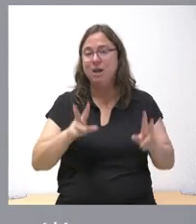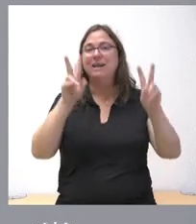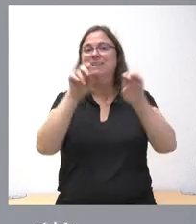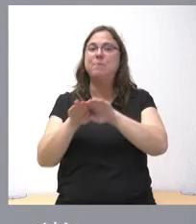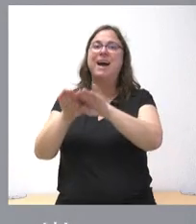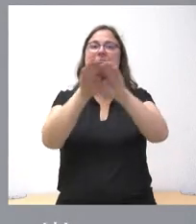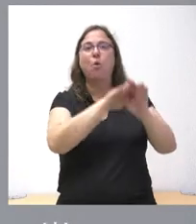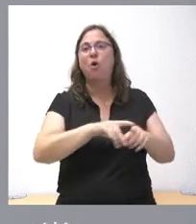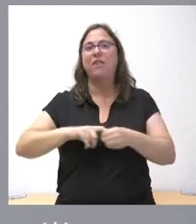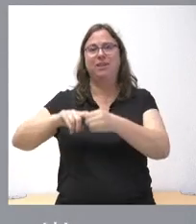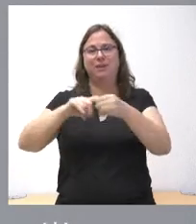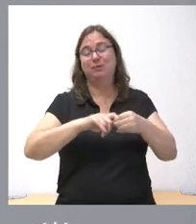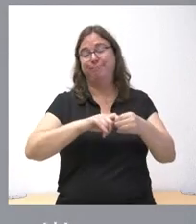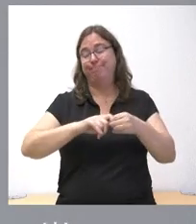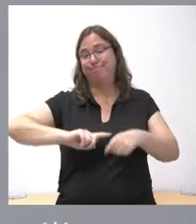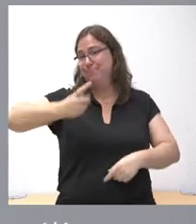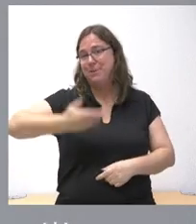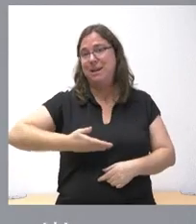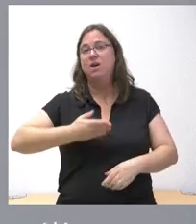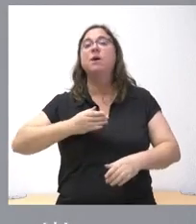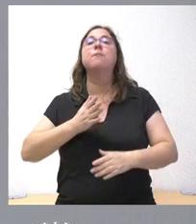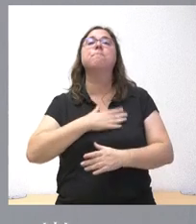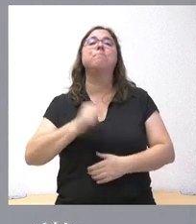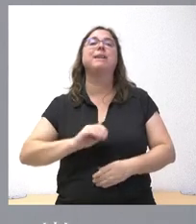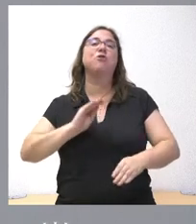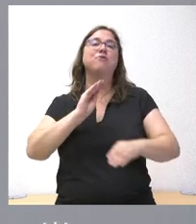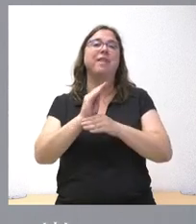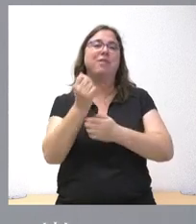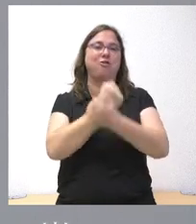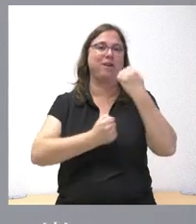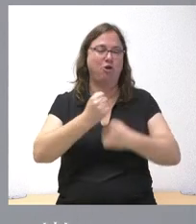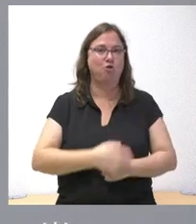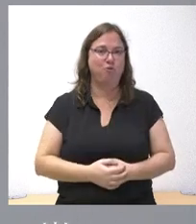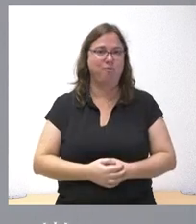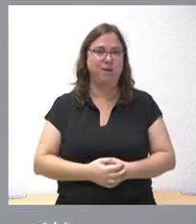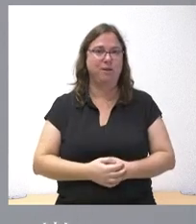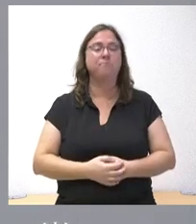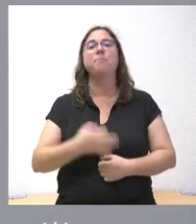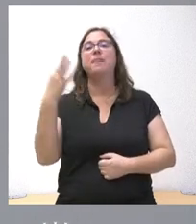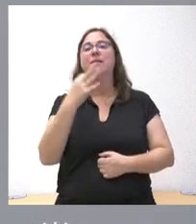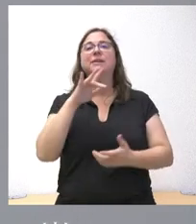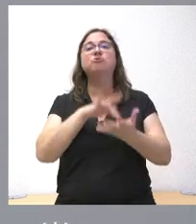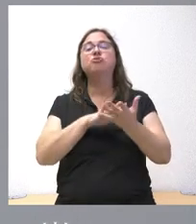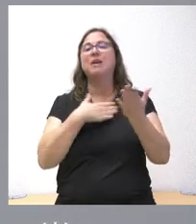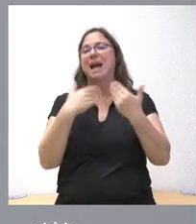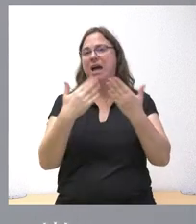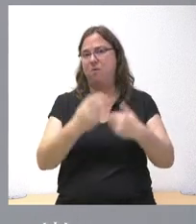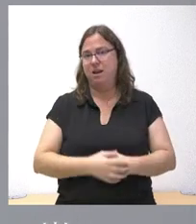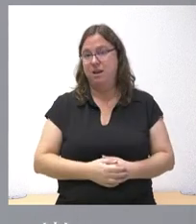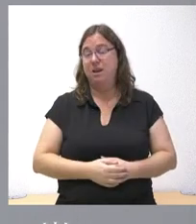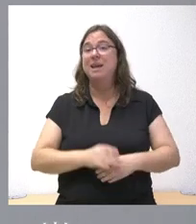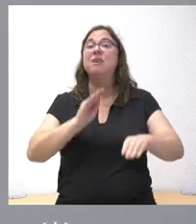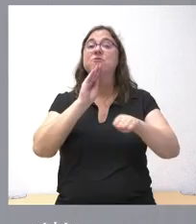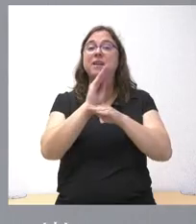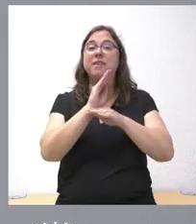igualdad y solidaridad es el pacto de financiación autónomica, que es de lo que tendríamos que estar hablando en este momento. La financiación de